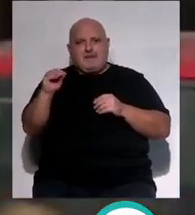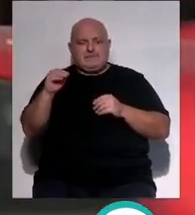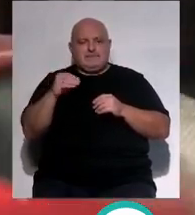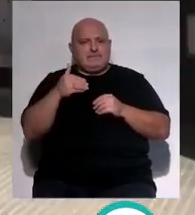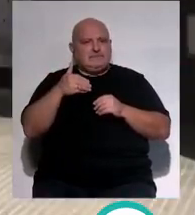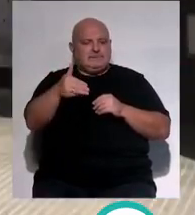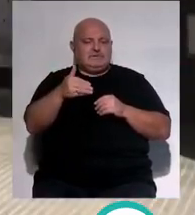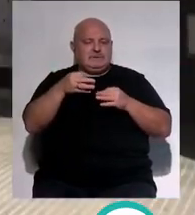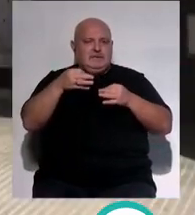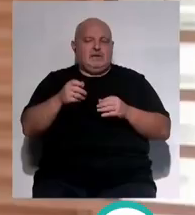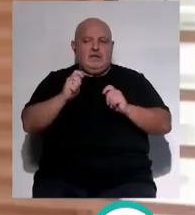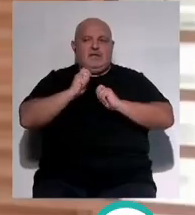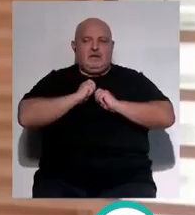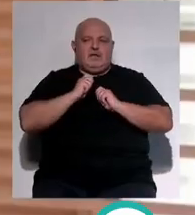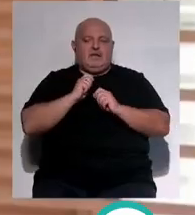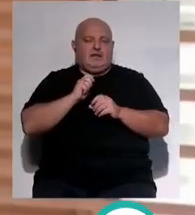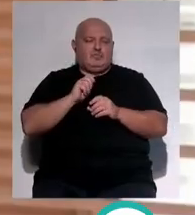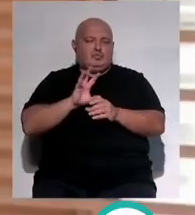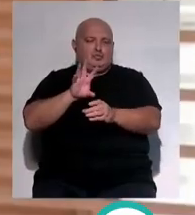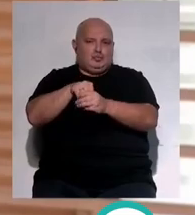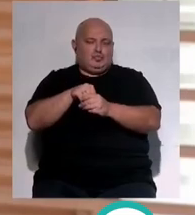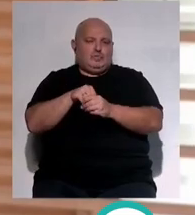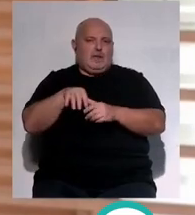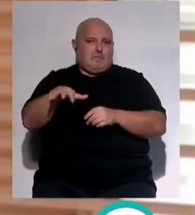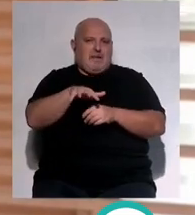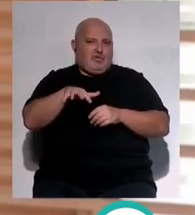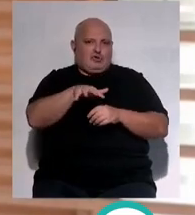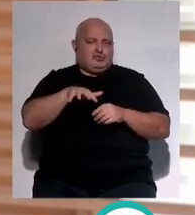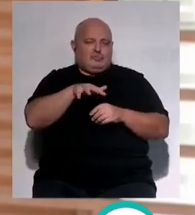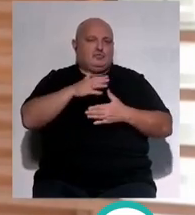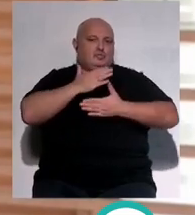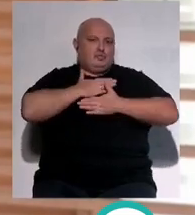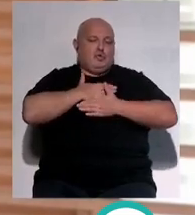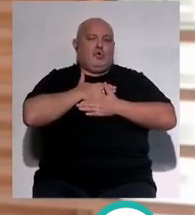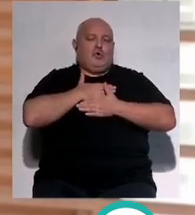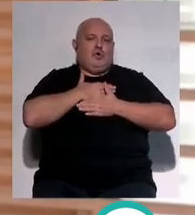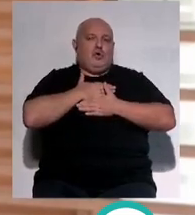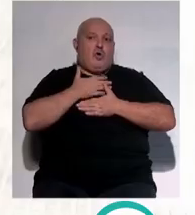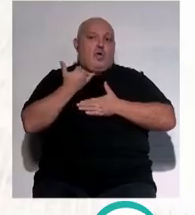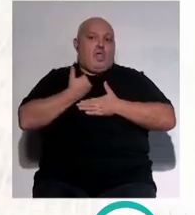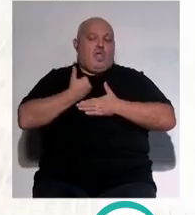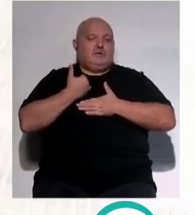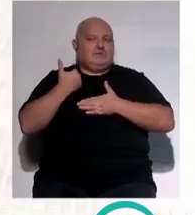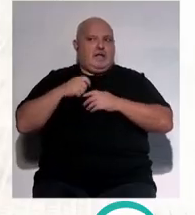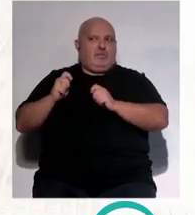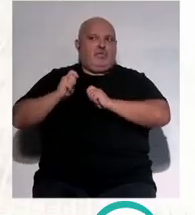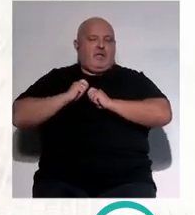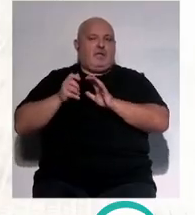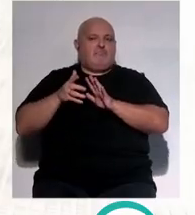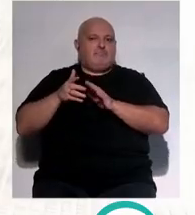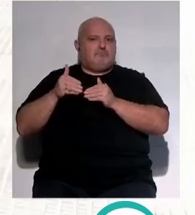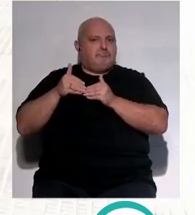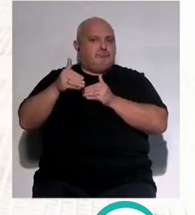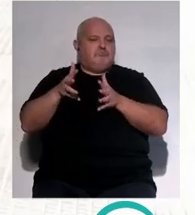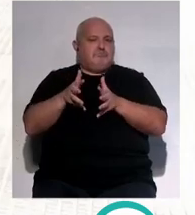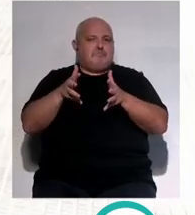asegurados que forman parte de espacios que o bien son nuestros o bien ya tenemos la seguridad de que vamos a poder contar